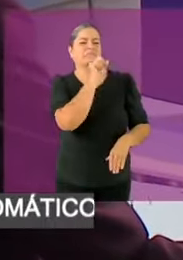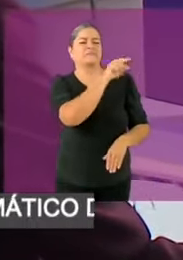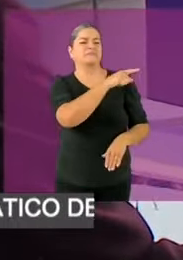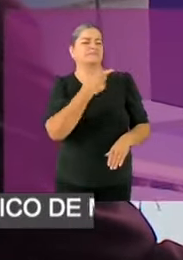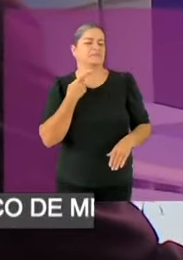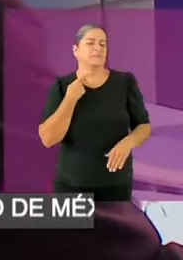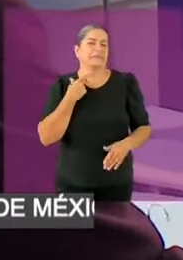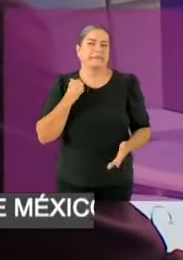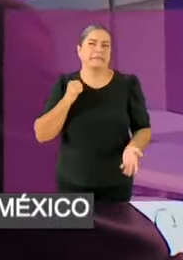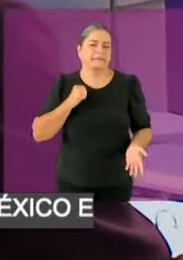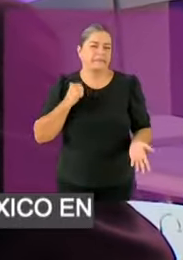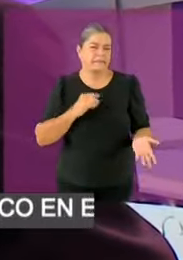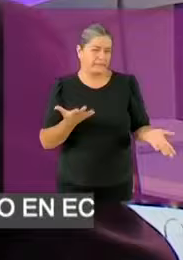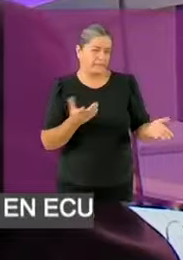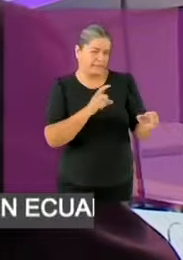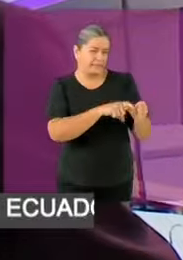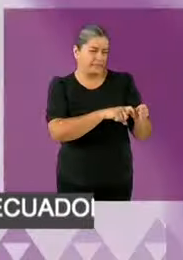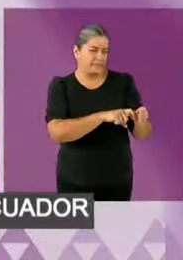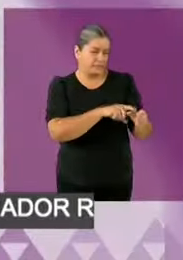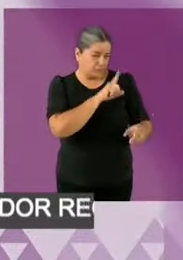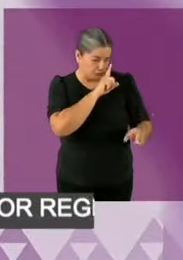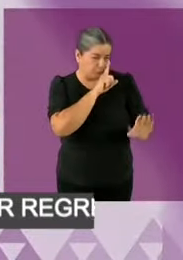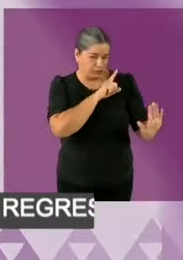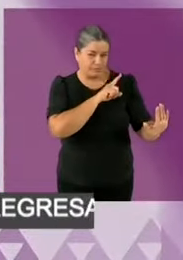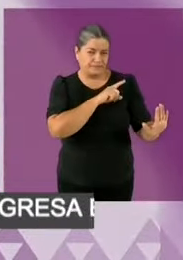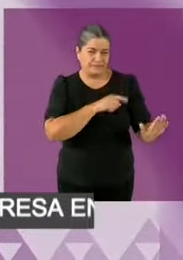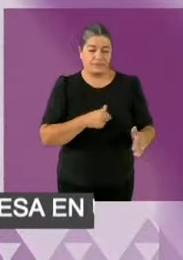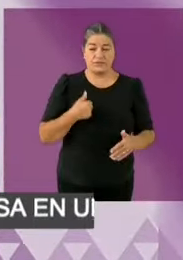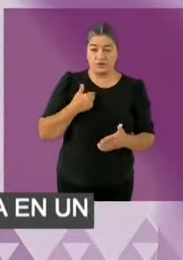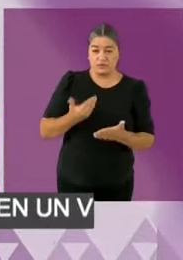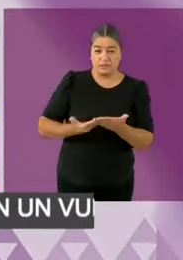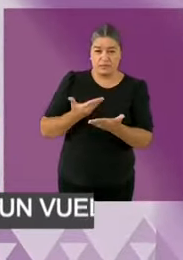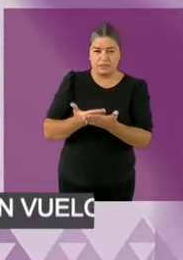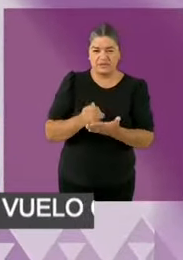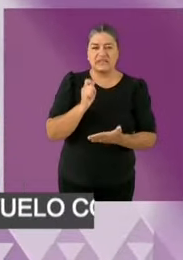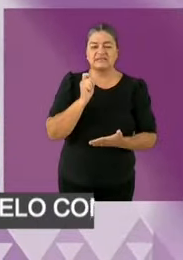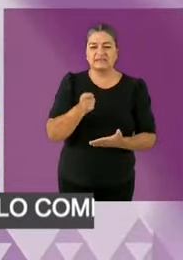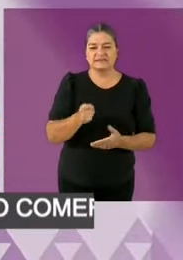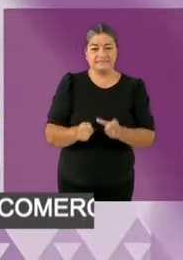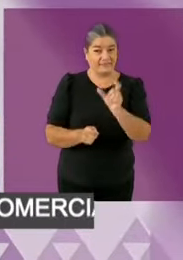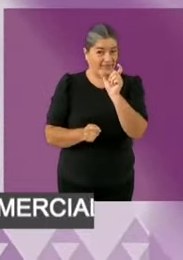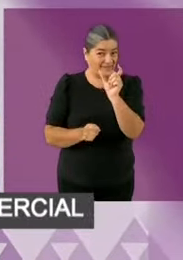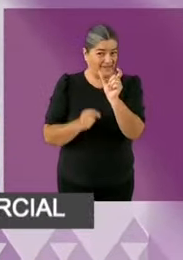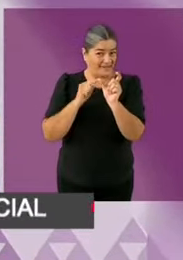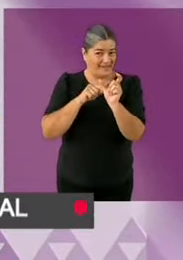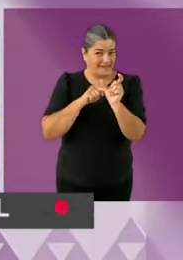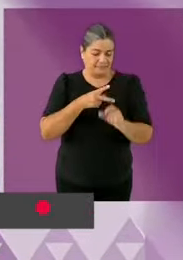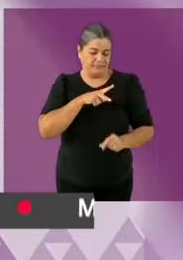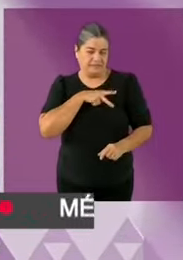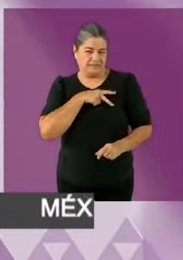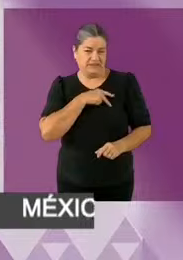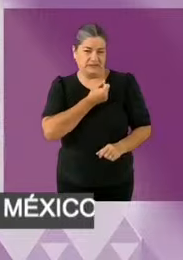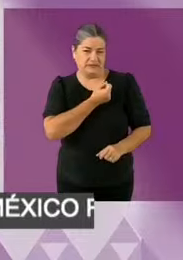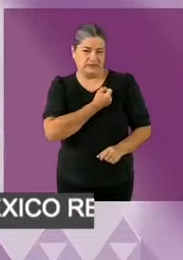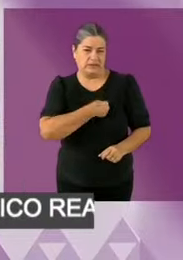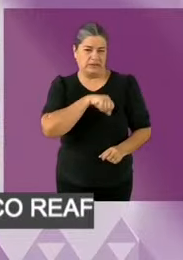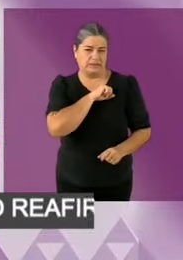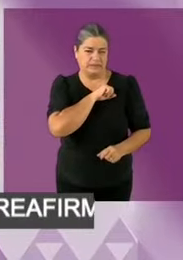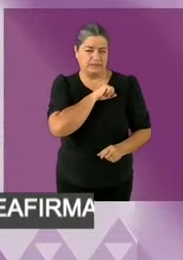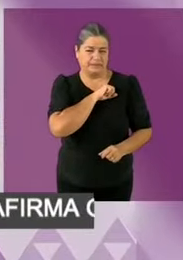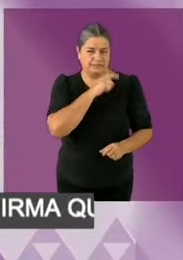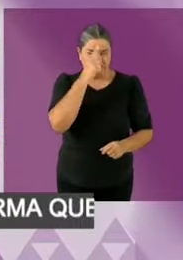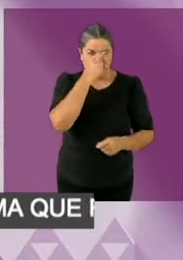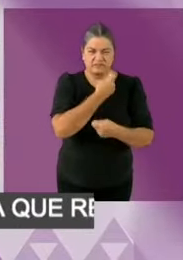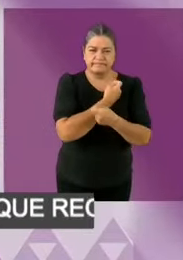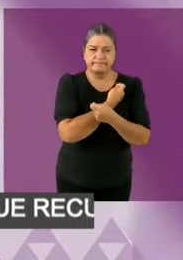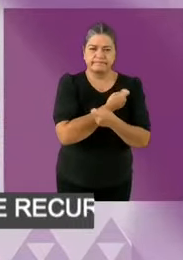es una tarjeta inteligente. Hoy existe el blockchain que te permite realmente garantizar la transparencia y el combate a la corrupción. Yo soy una mujer